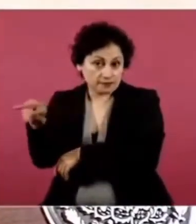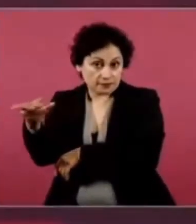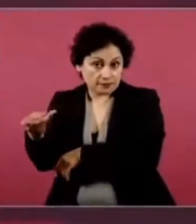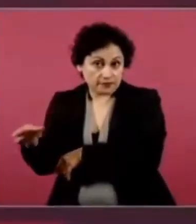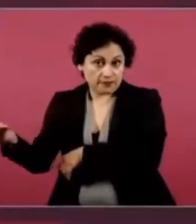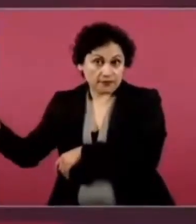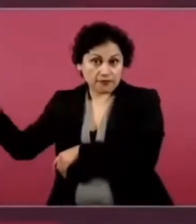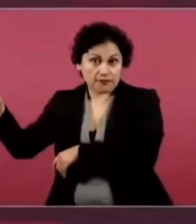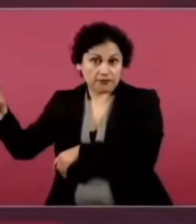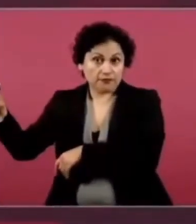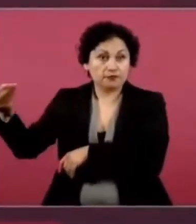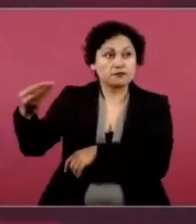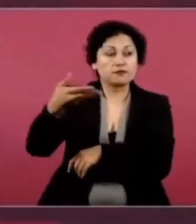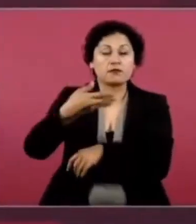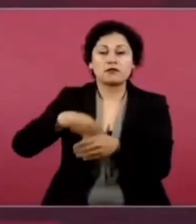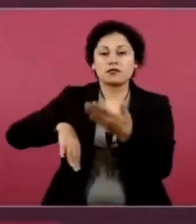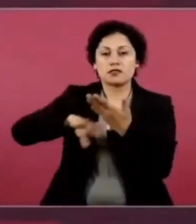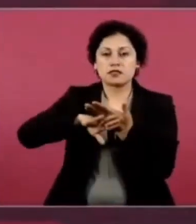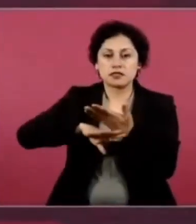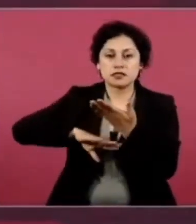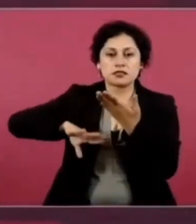En contra de nosotros.